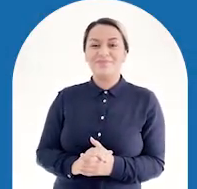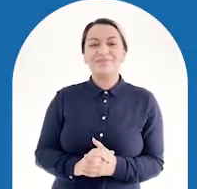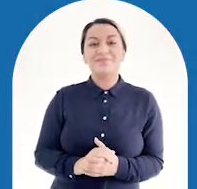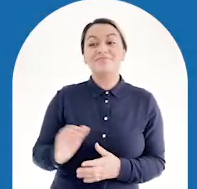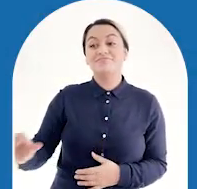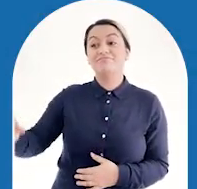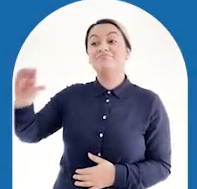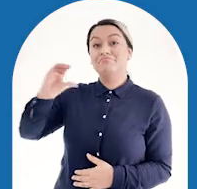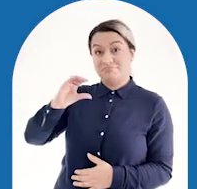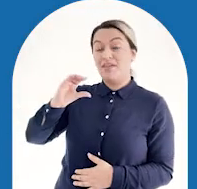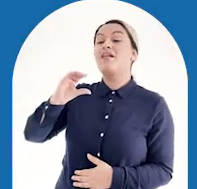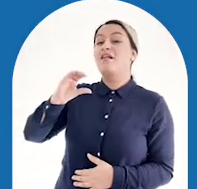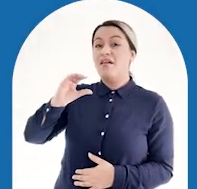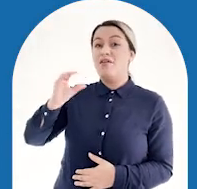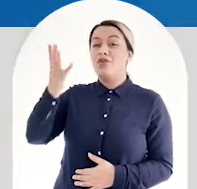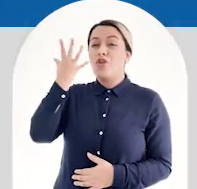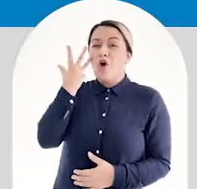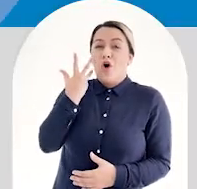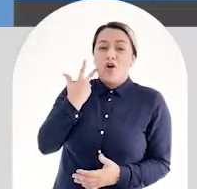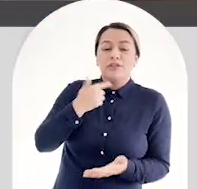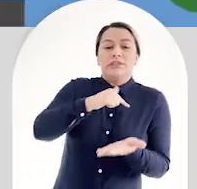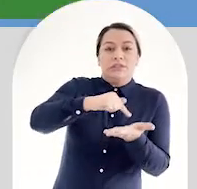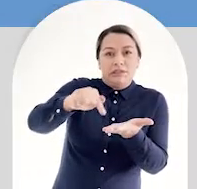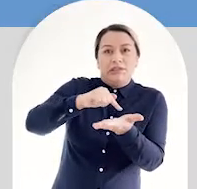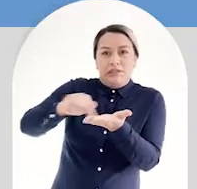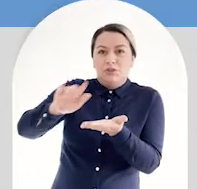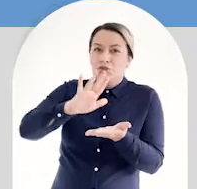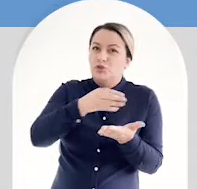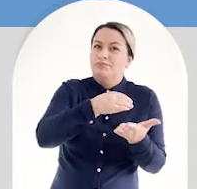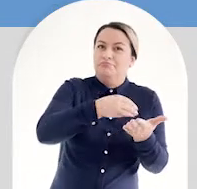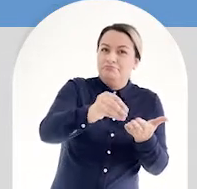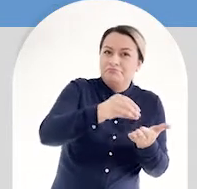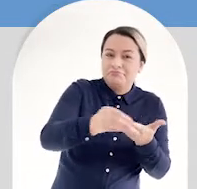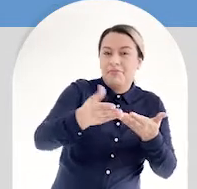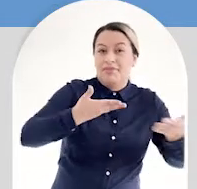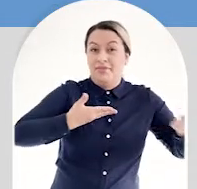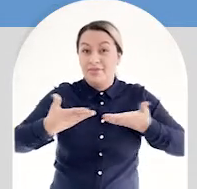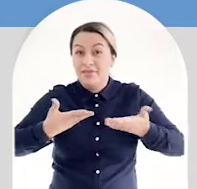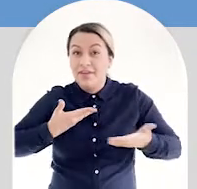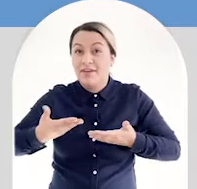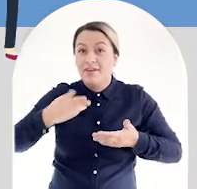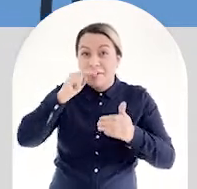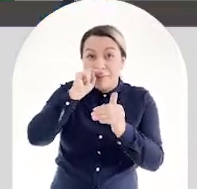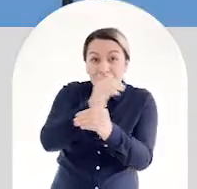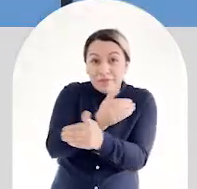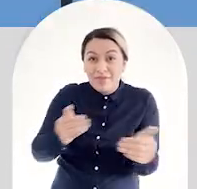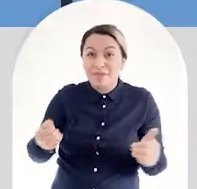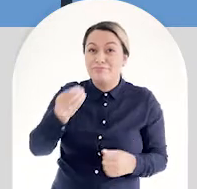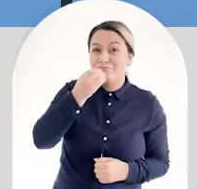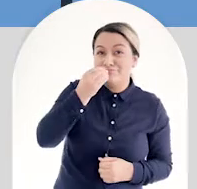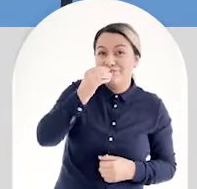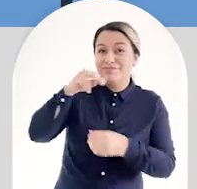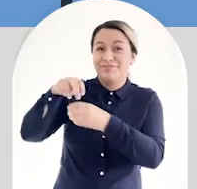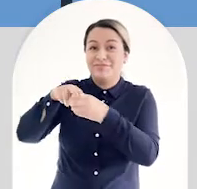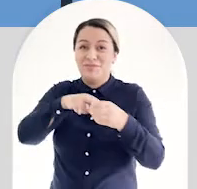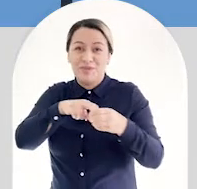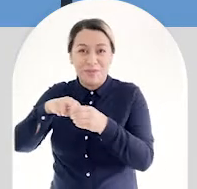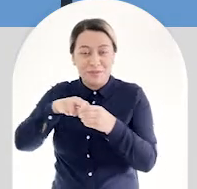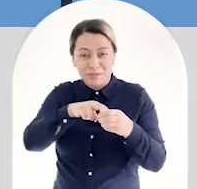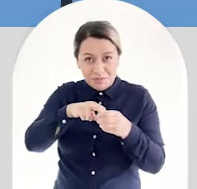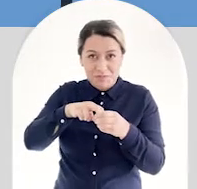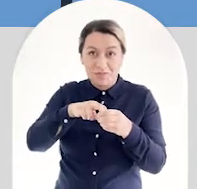Lo que gana lo usa para los gastos del día, las compras en la tienda, la lonchera, el transporte de sus hijos